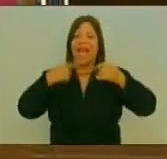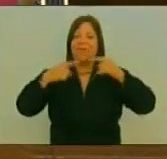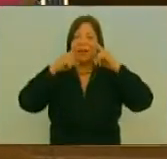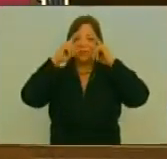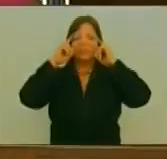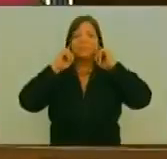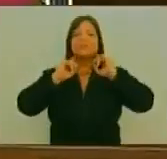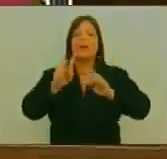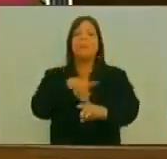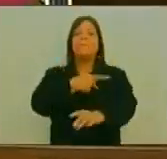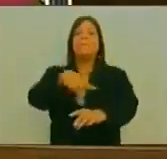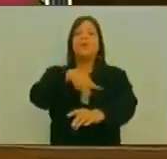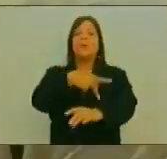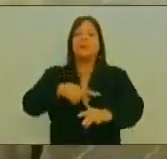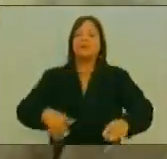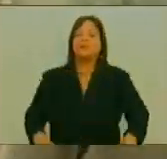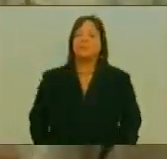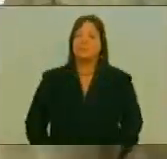Gracias